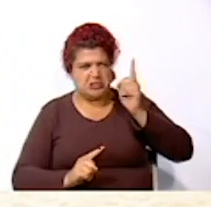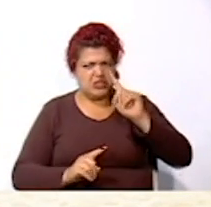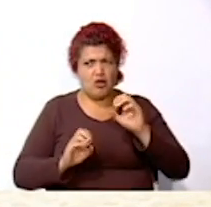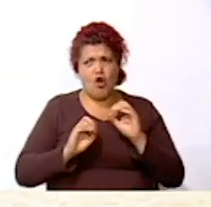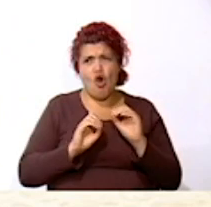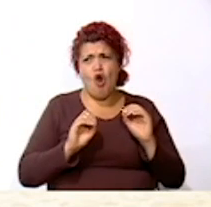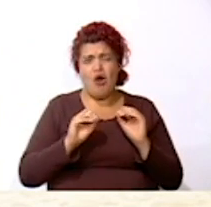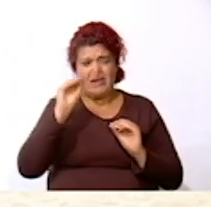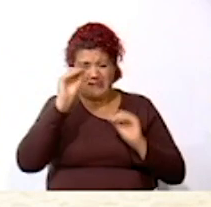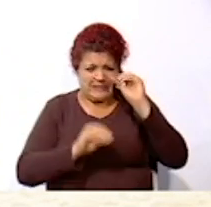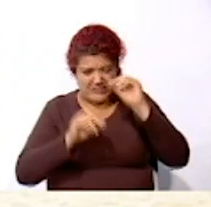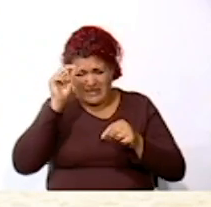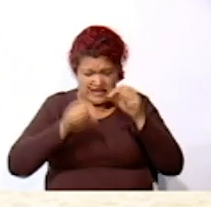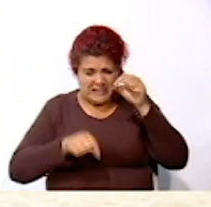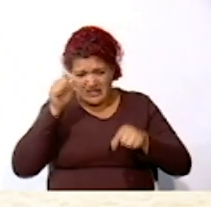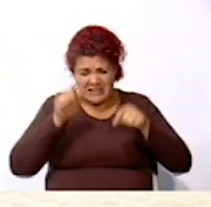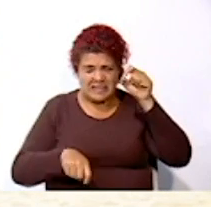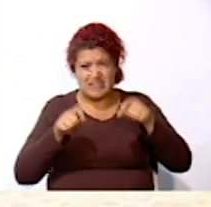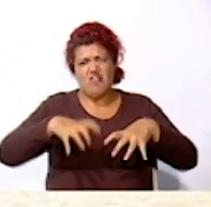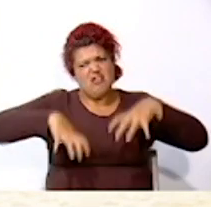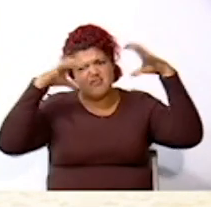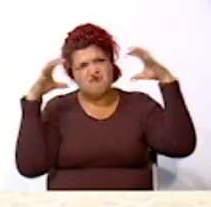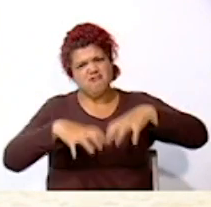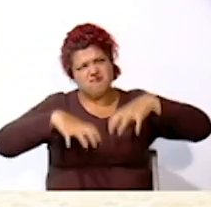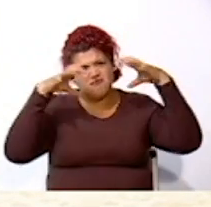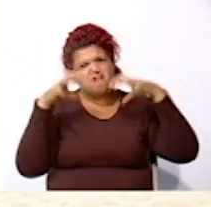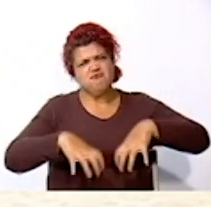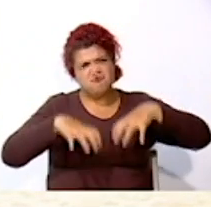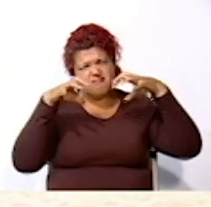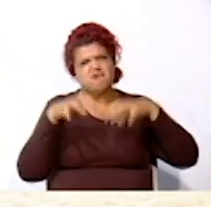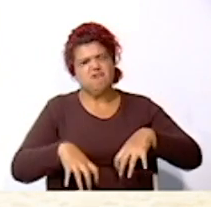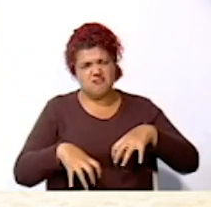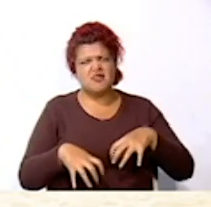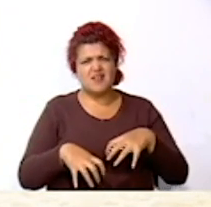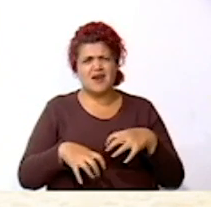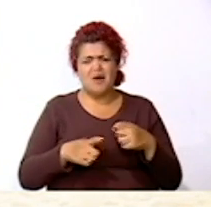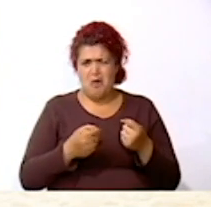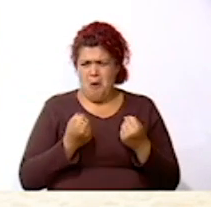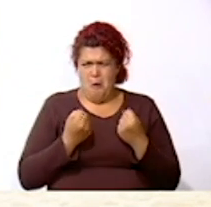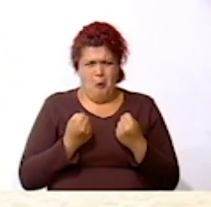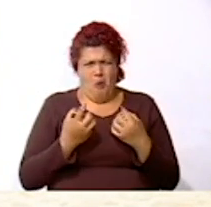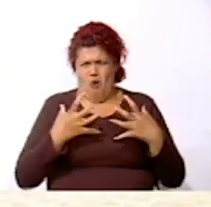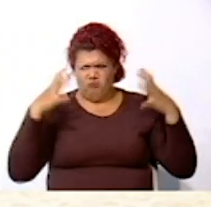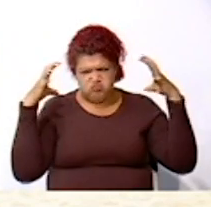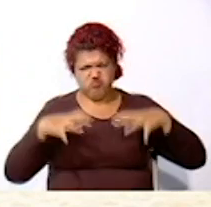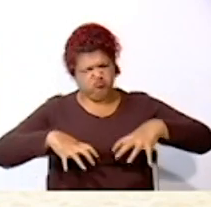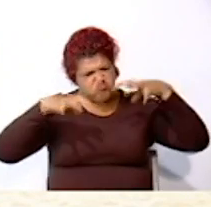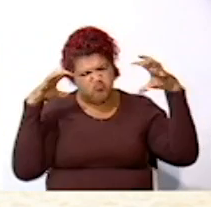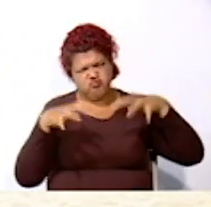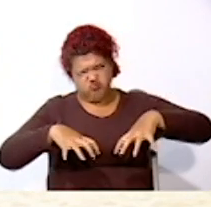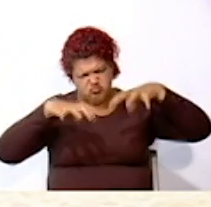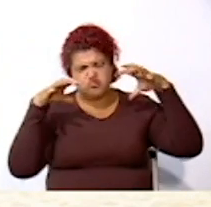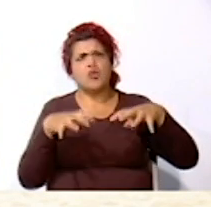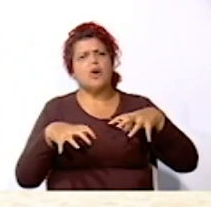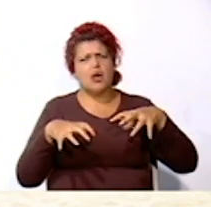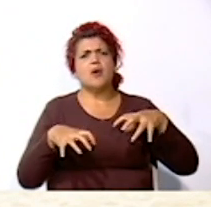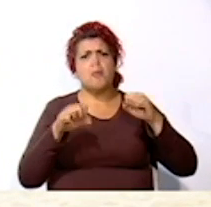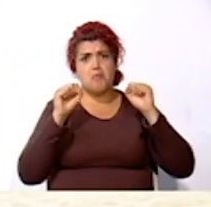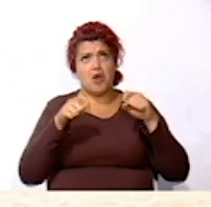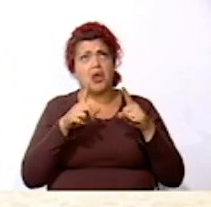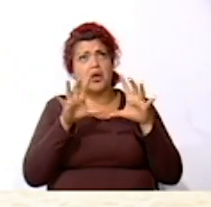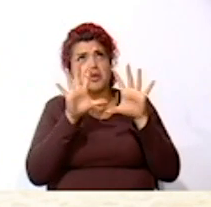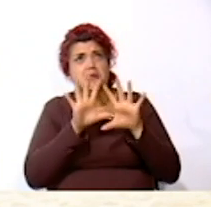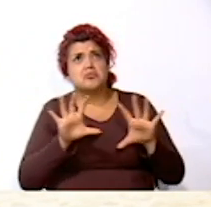caída de granizos O Lluvias muy prominentes También puede ser que las nubes